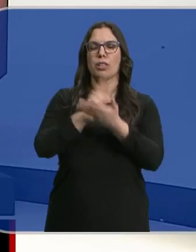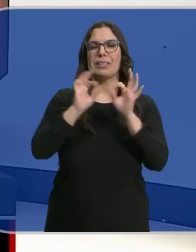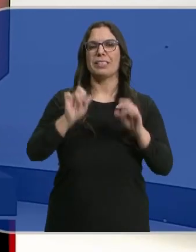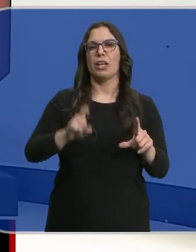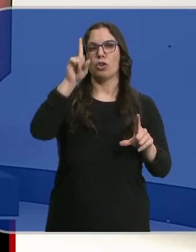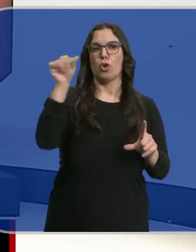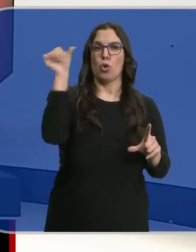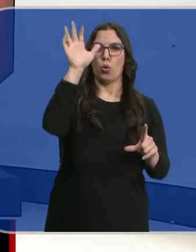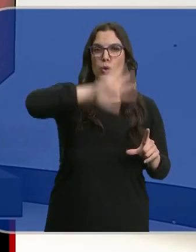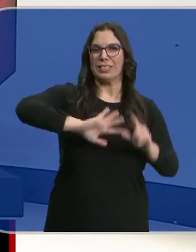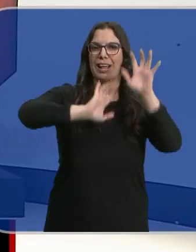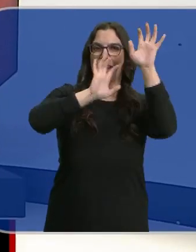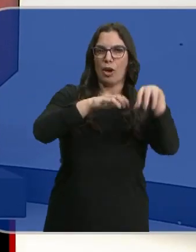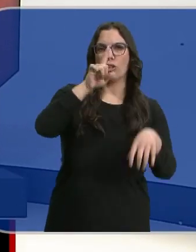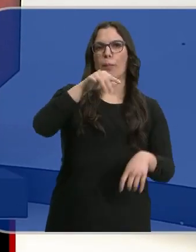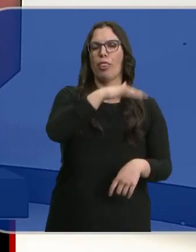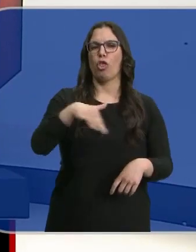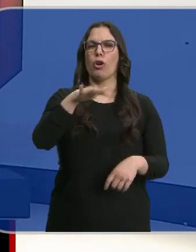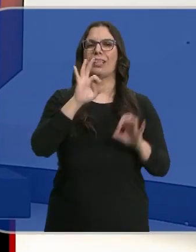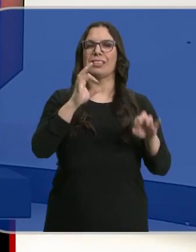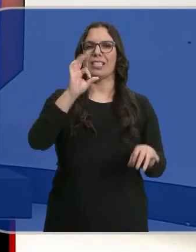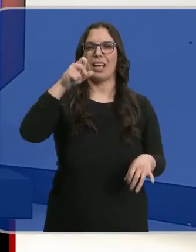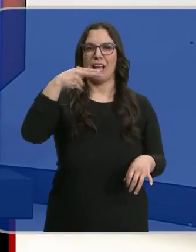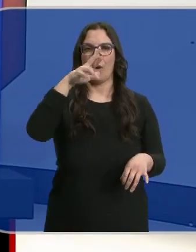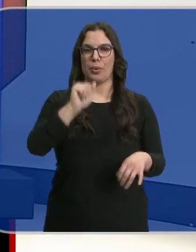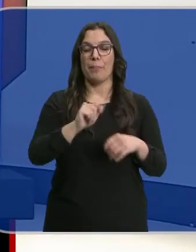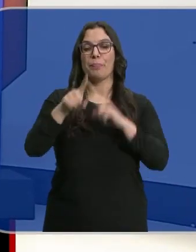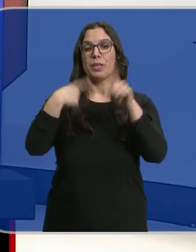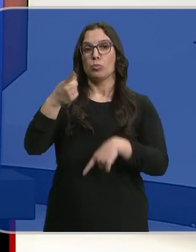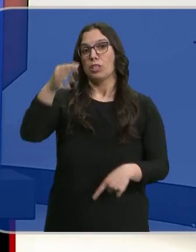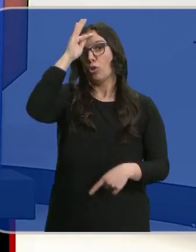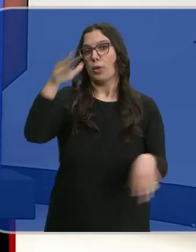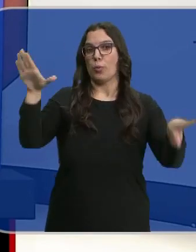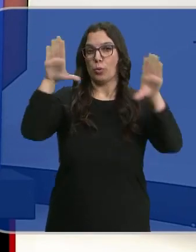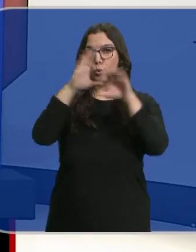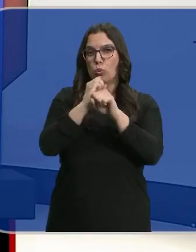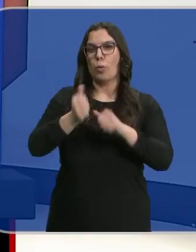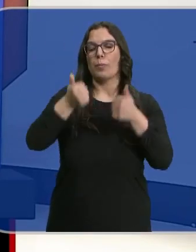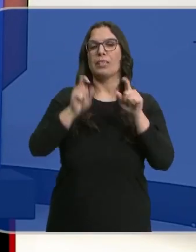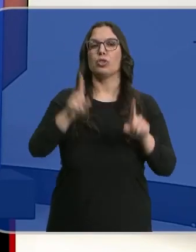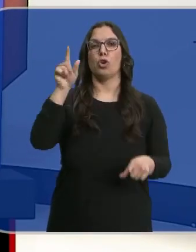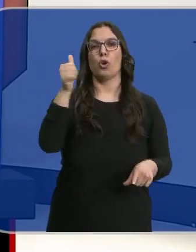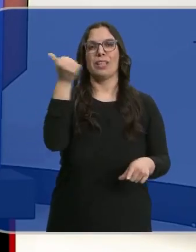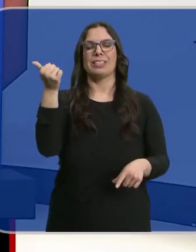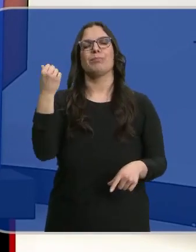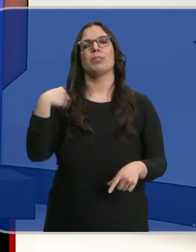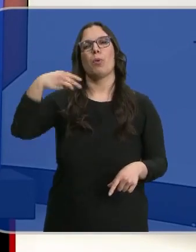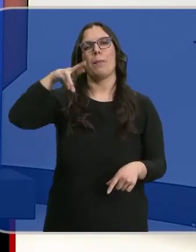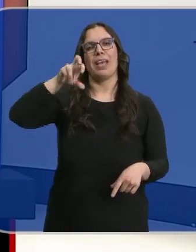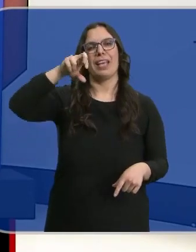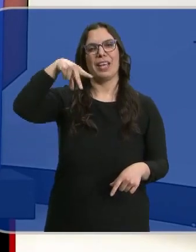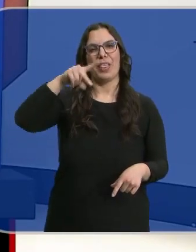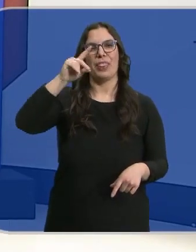al noroeste, a León y a puntos de Sanabria. Más nubosidad el domingo hacia el nordeste. En las merindades podríamos tener